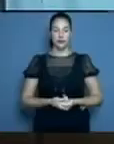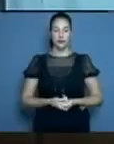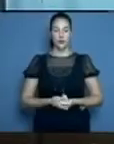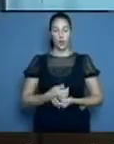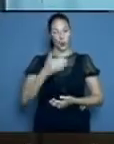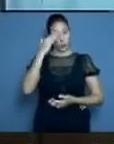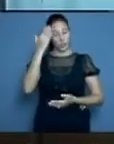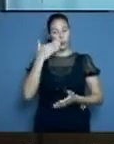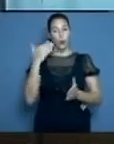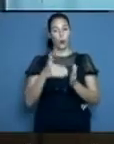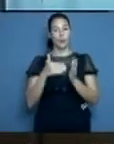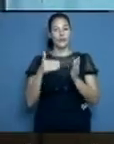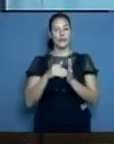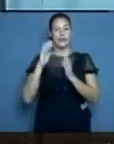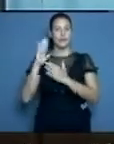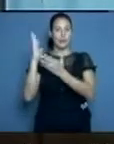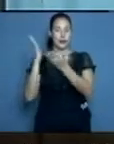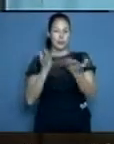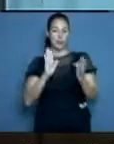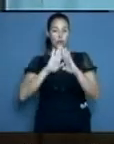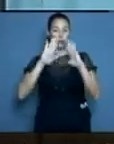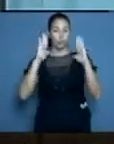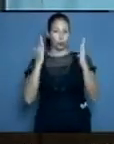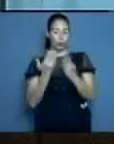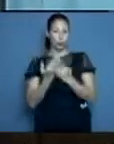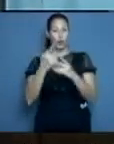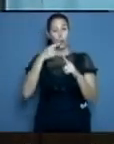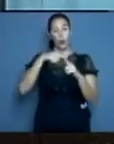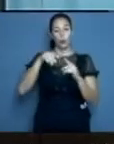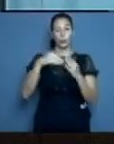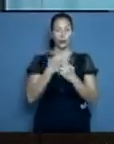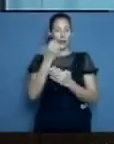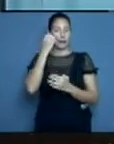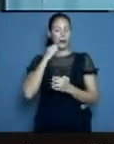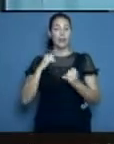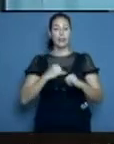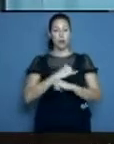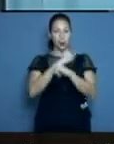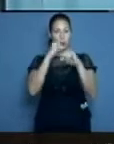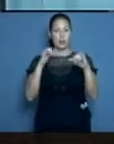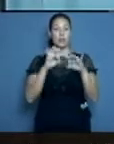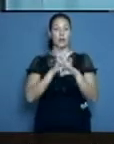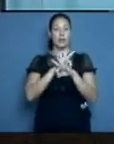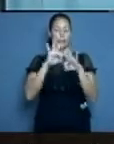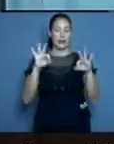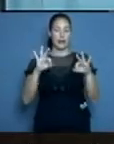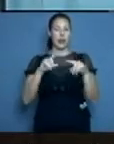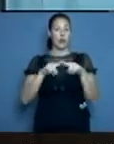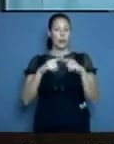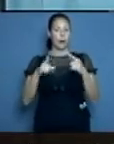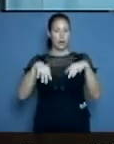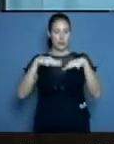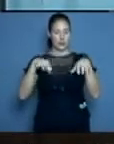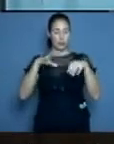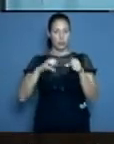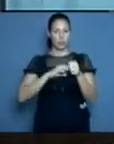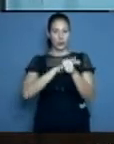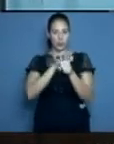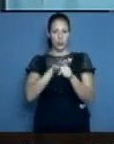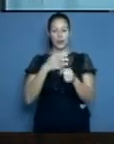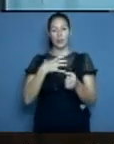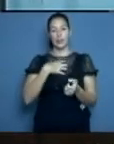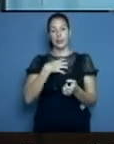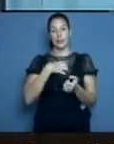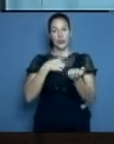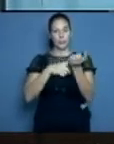Hola, tal? Muy buenas tardes. Bienvenidos sean todos a otro momento con la revista especial sobre el enfrentamiento a la COVID-19 en nuestra provincia